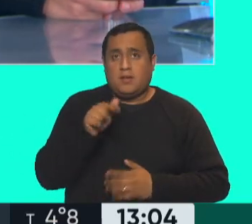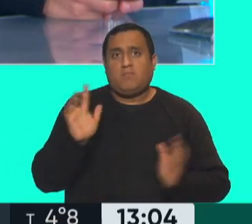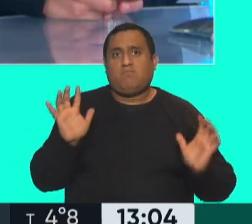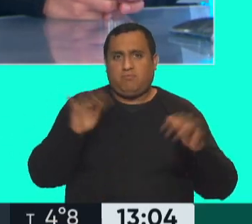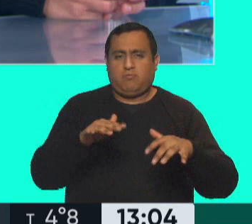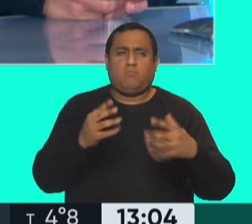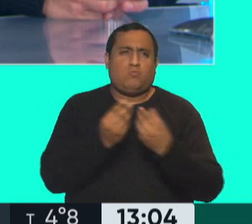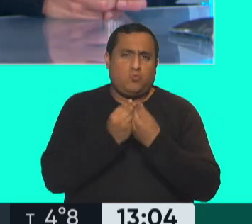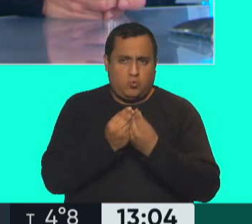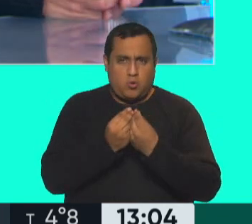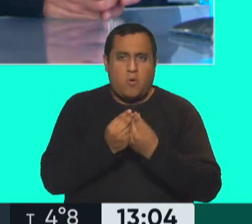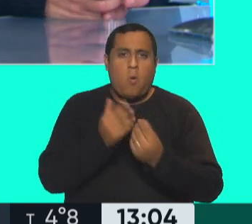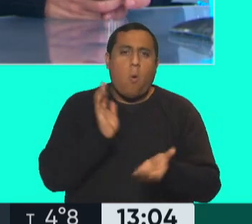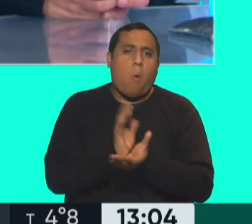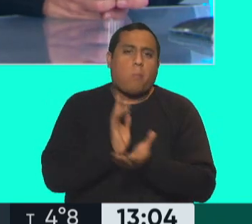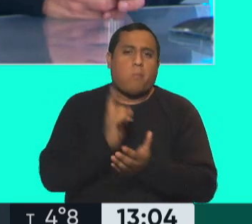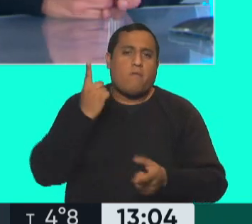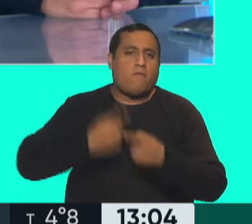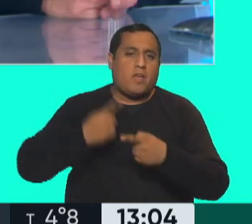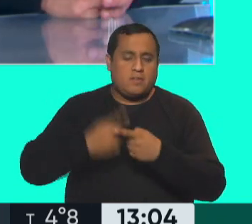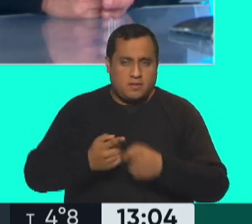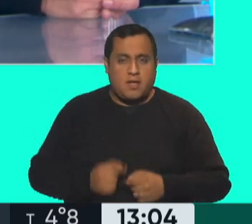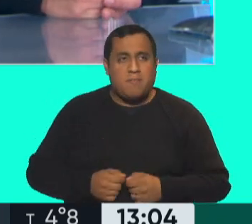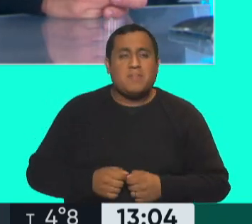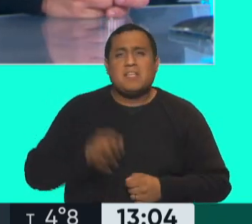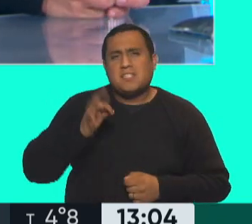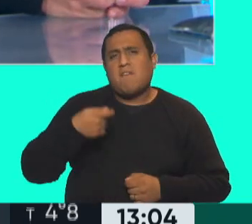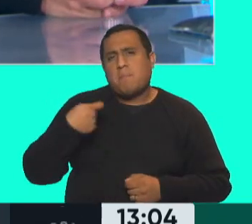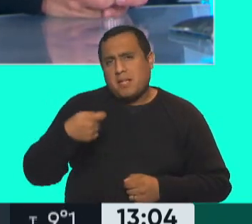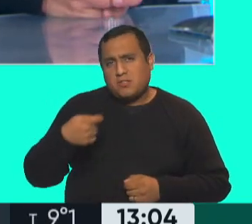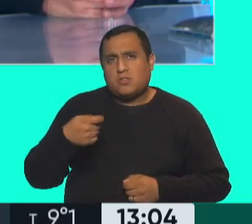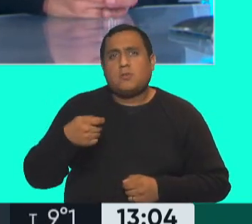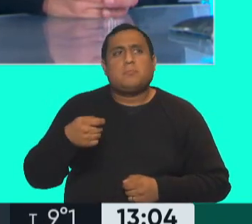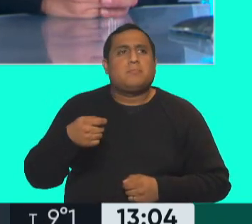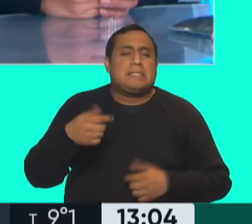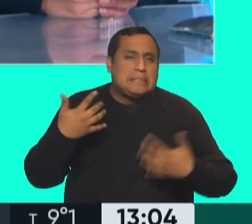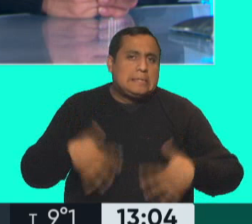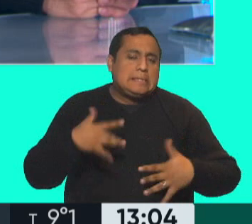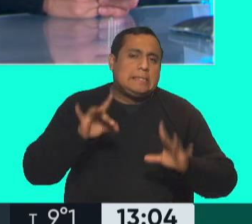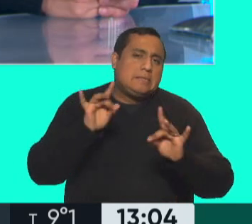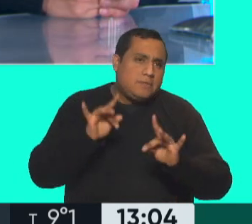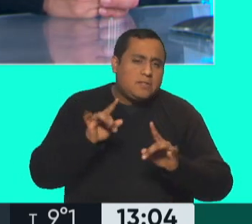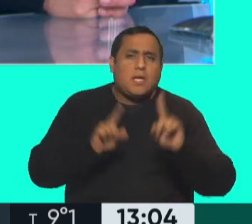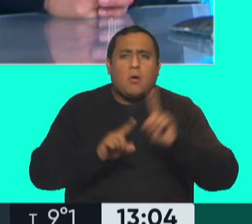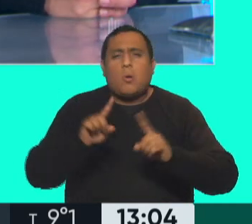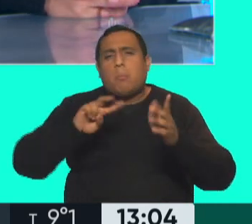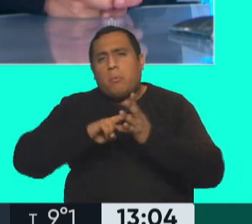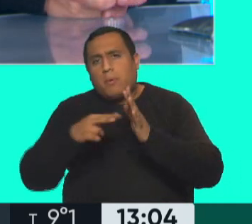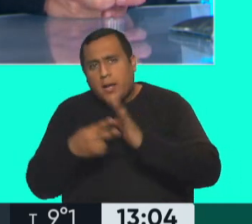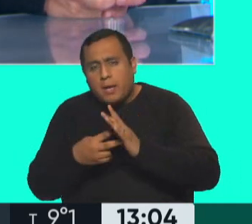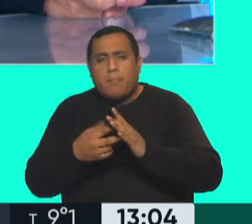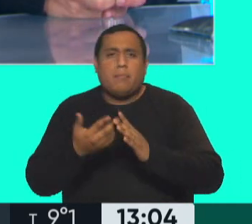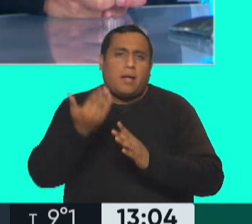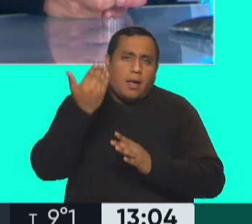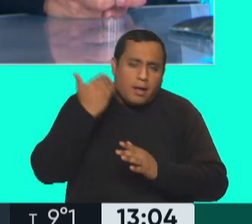vivimos una fiesta, porque vos sabés que las pensiones han sido un tema complicado. La gente tuvo muchas dificultades en determinado